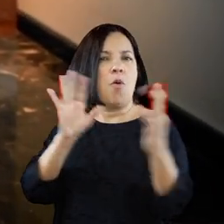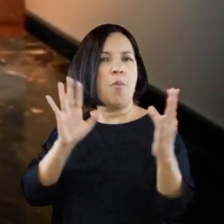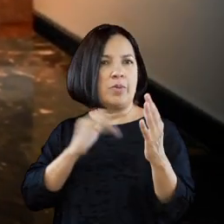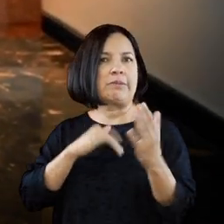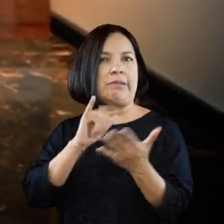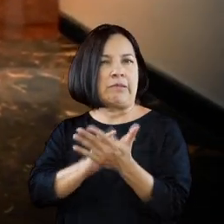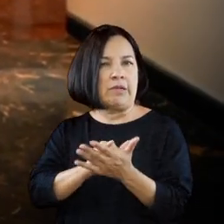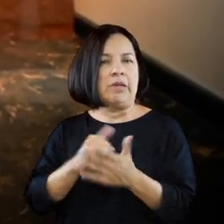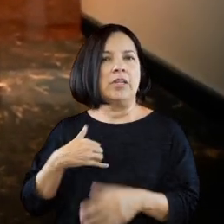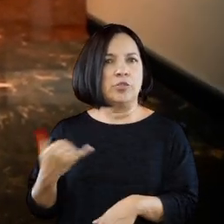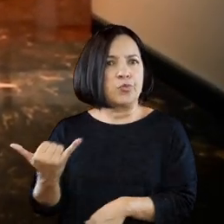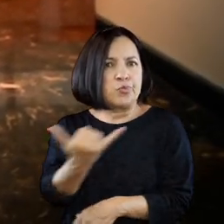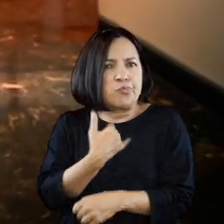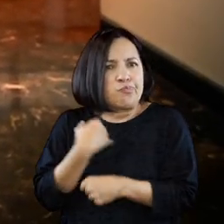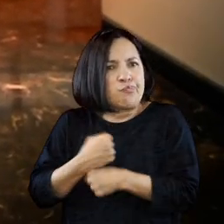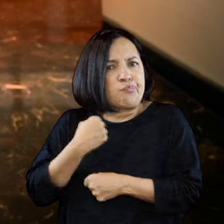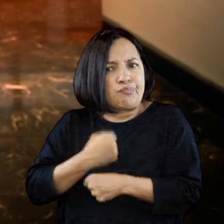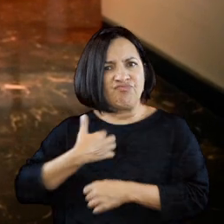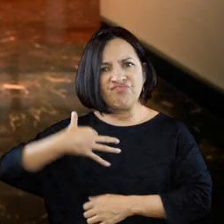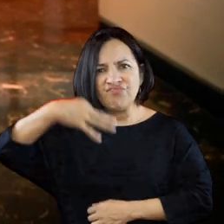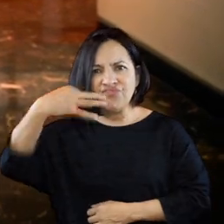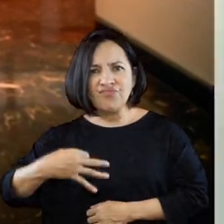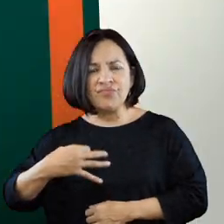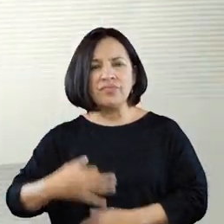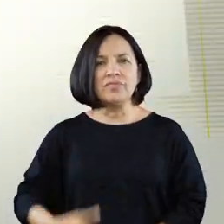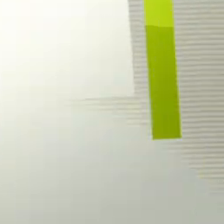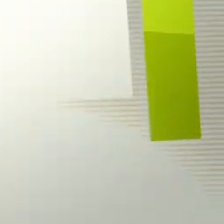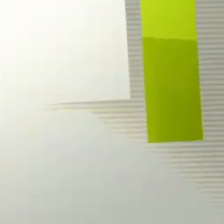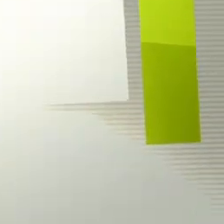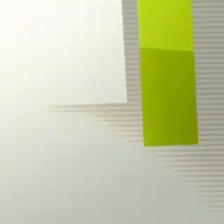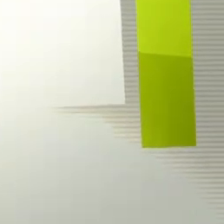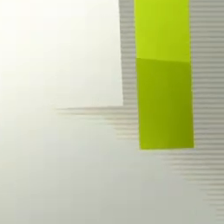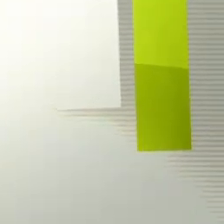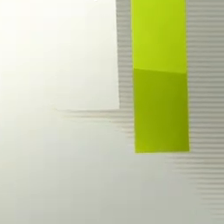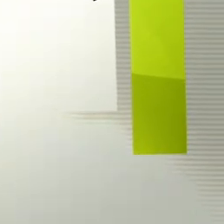estamos ofreciendo una oportunidad de trabajo digno.